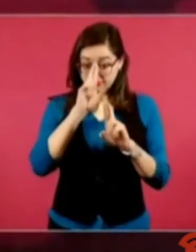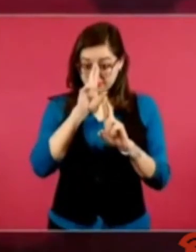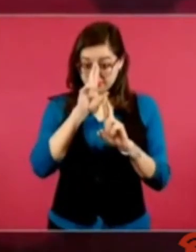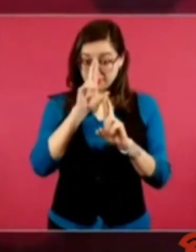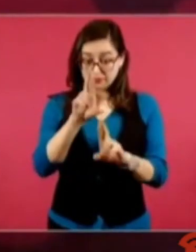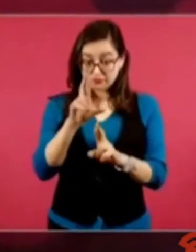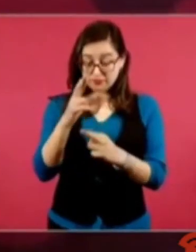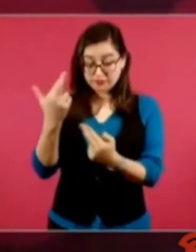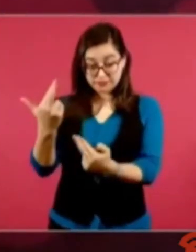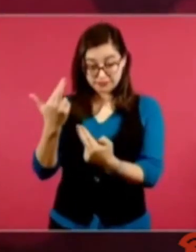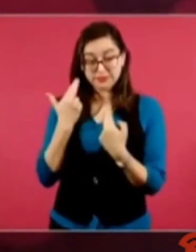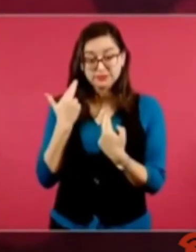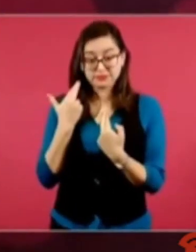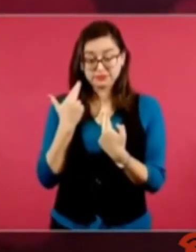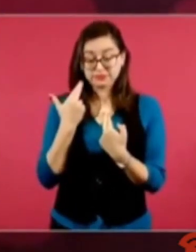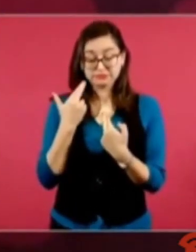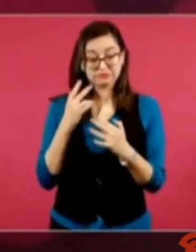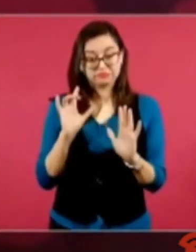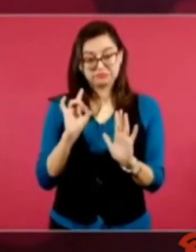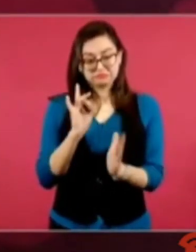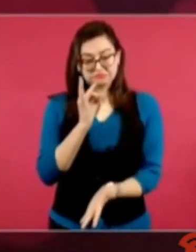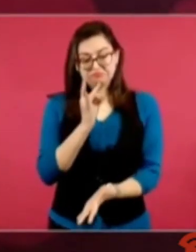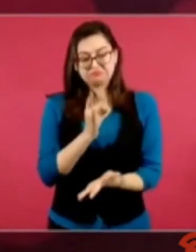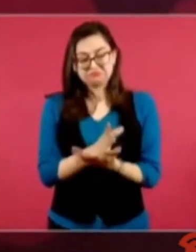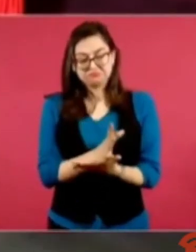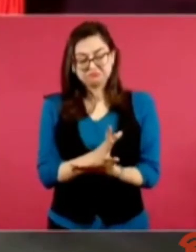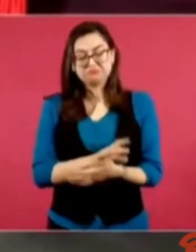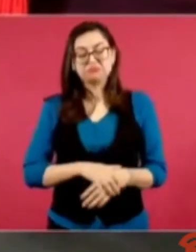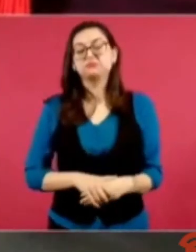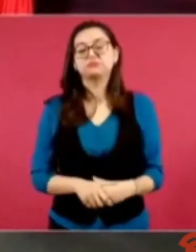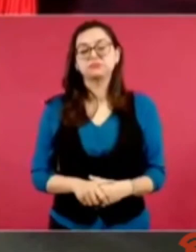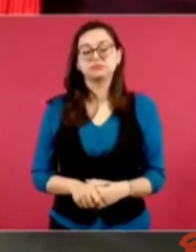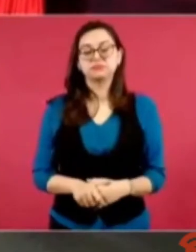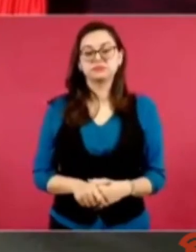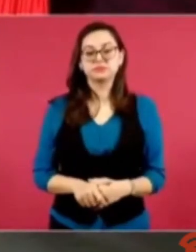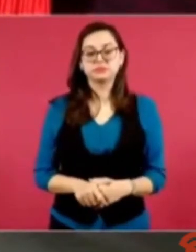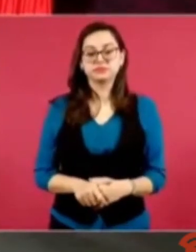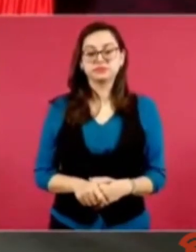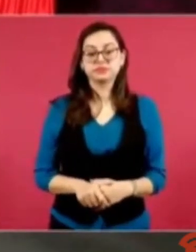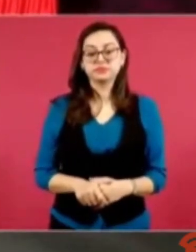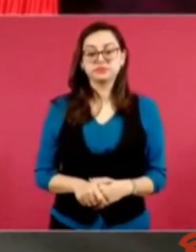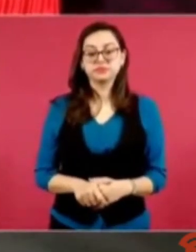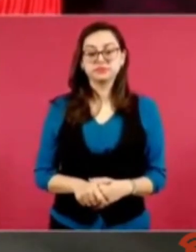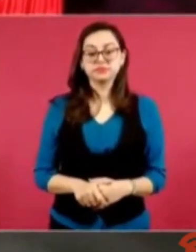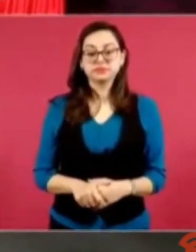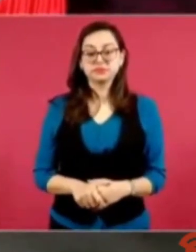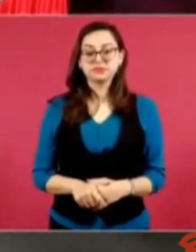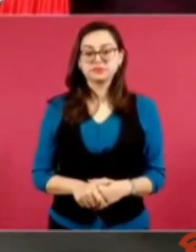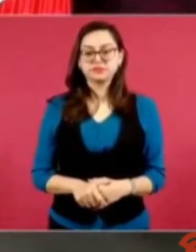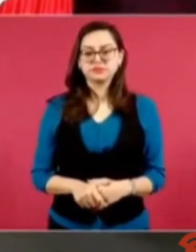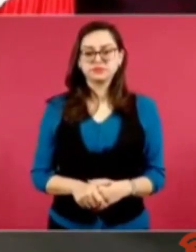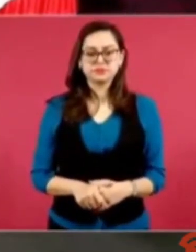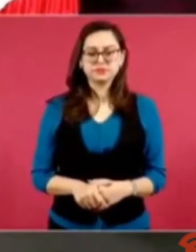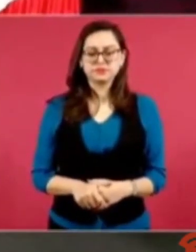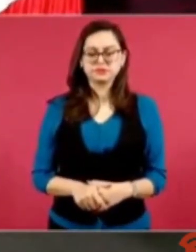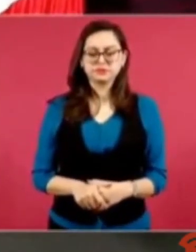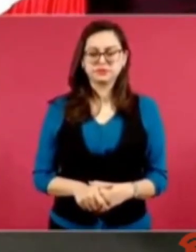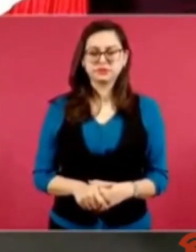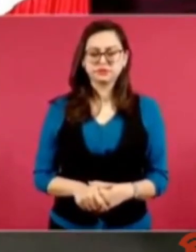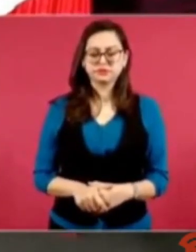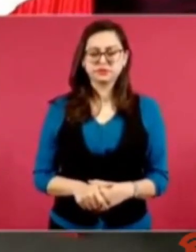nuestras soberanías. No tenemos diferencias con